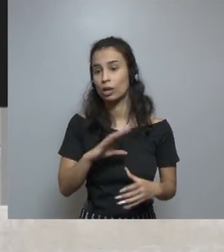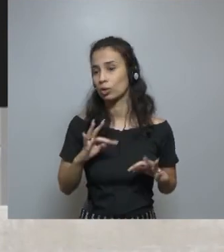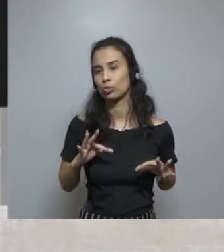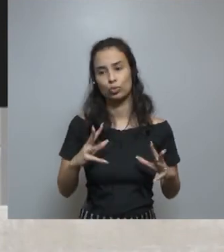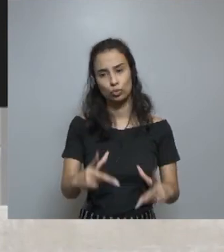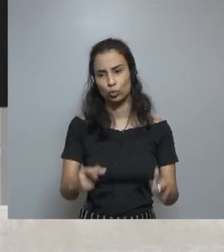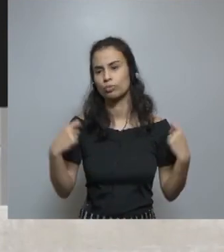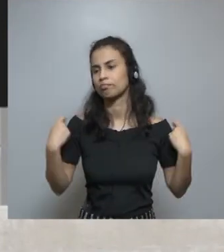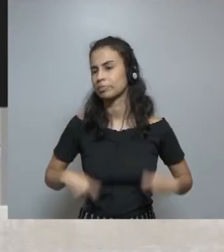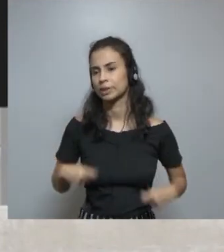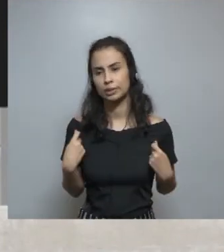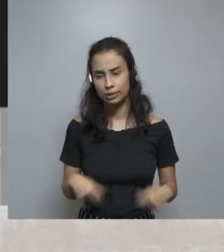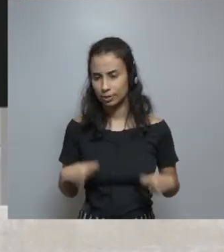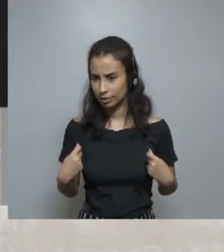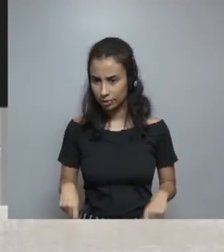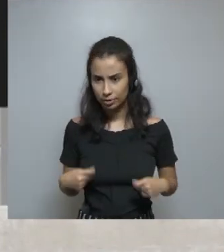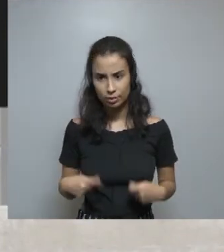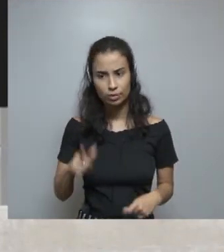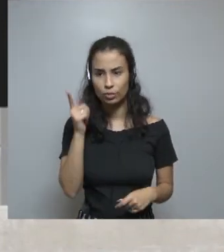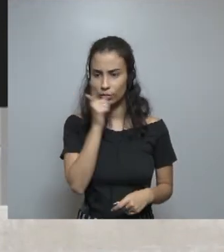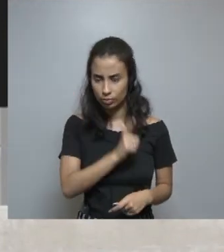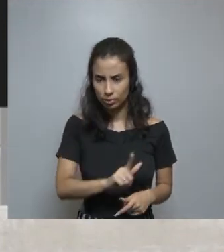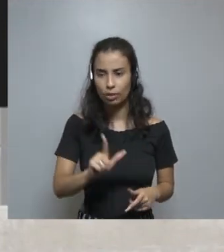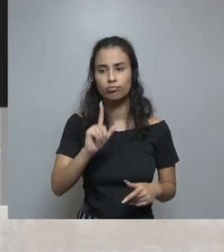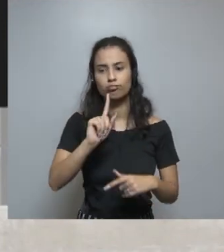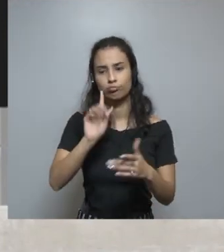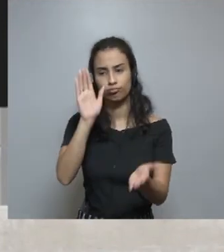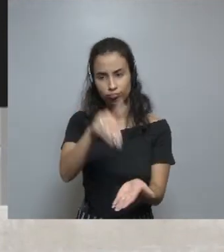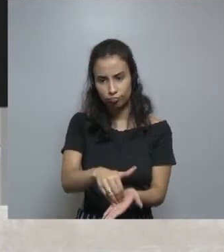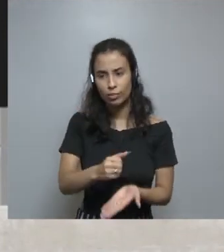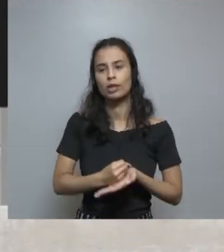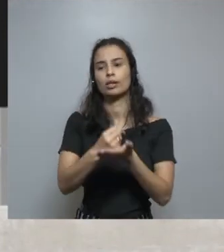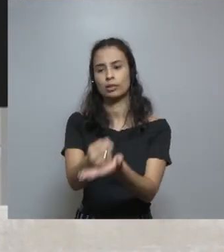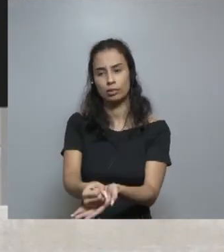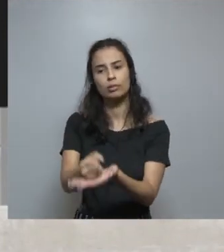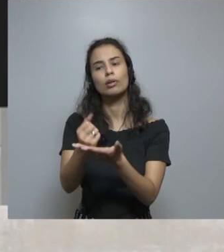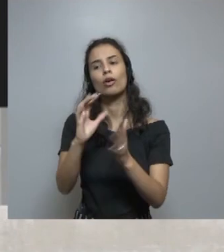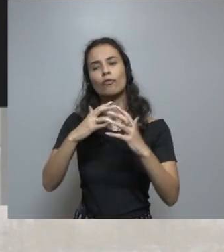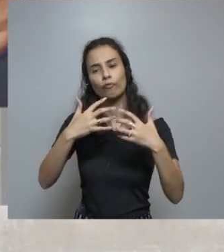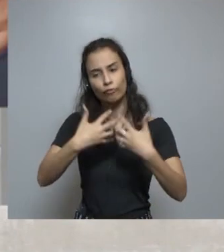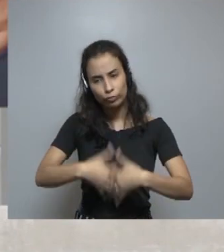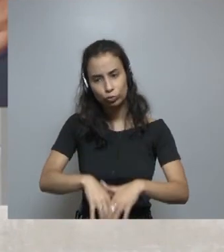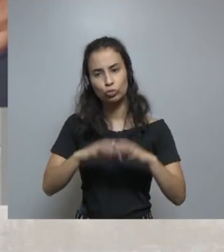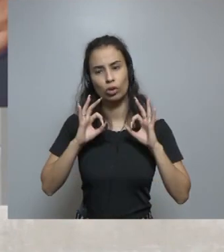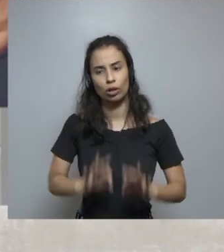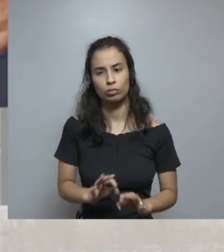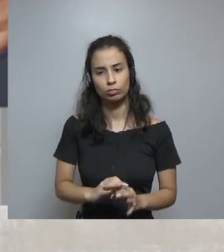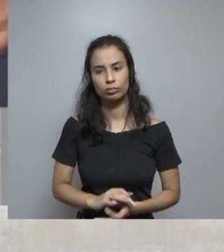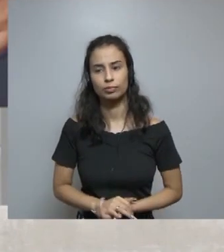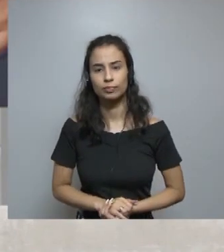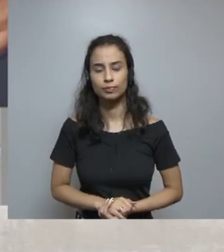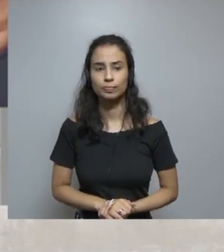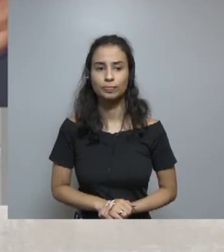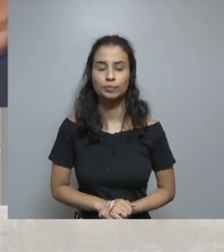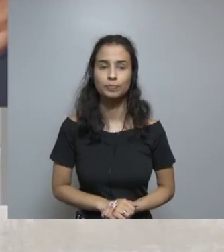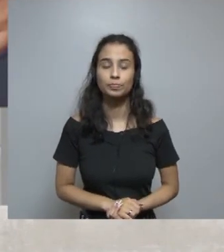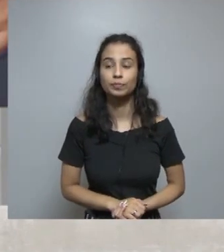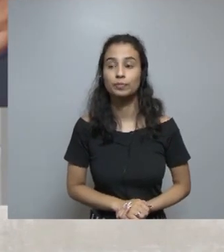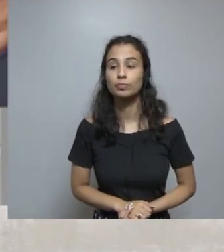encontrar todas las funciones para entregar y hacer que un producto funcione.